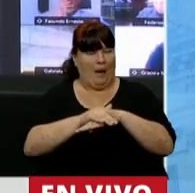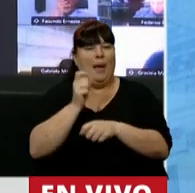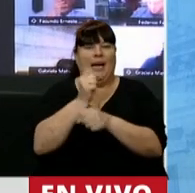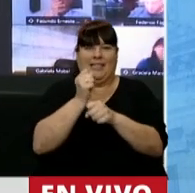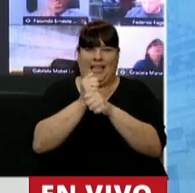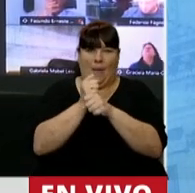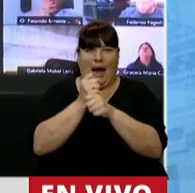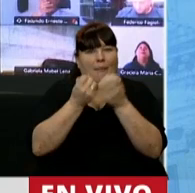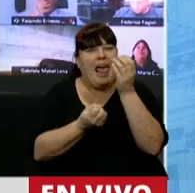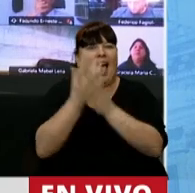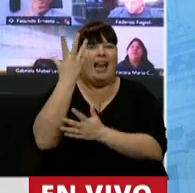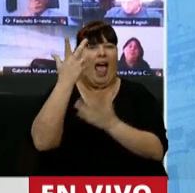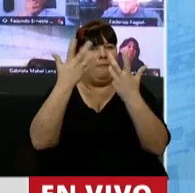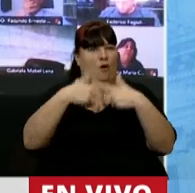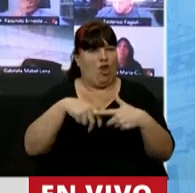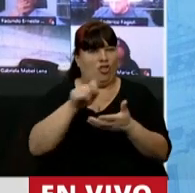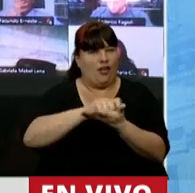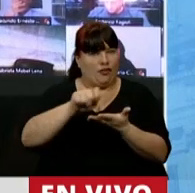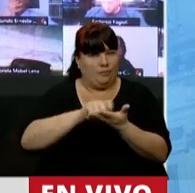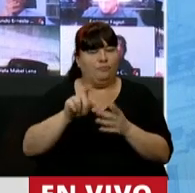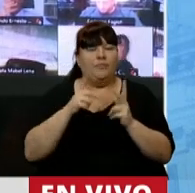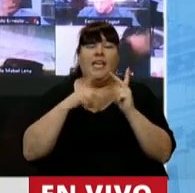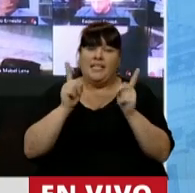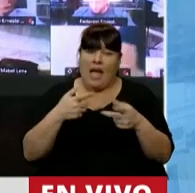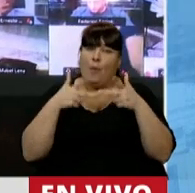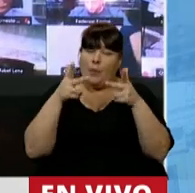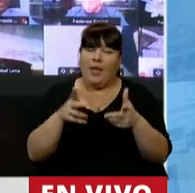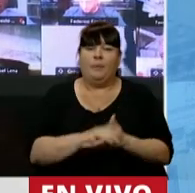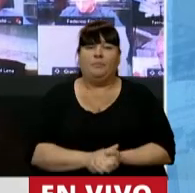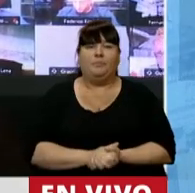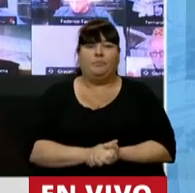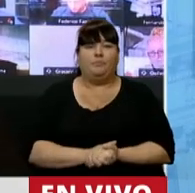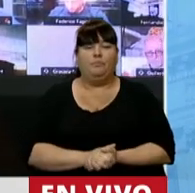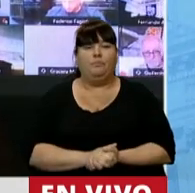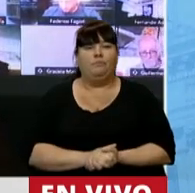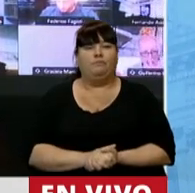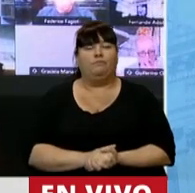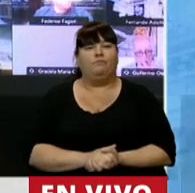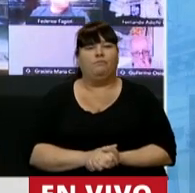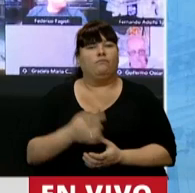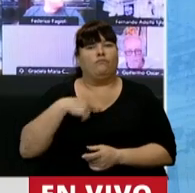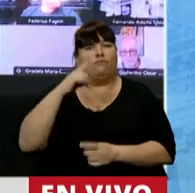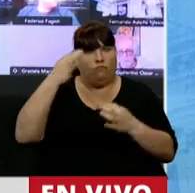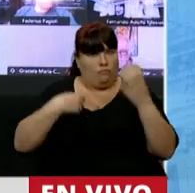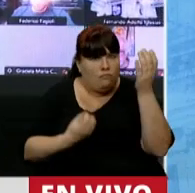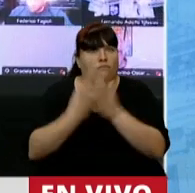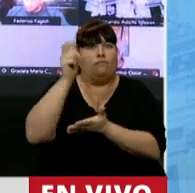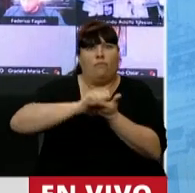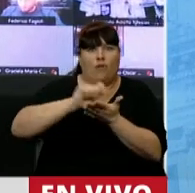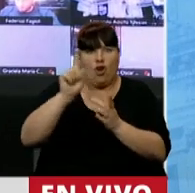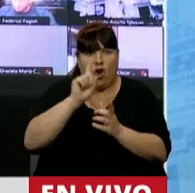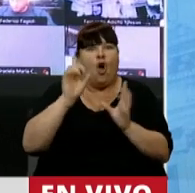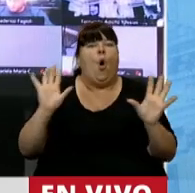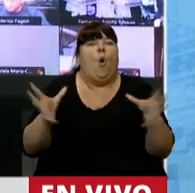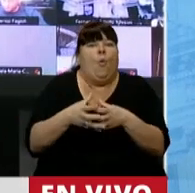trabajar en la elaboración de este proyecto. Y debo decir, además, que siento que no soy el autor porque ha